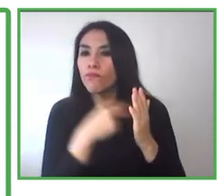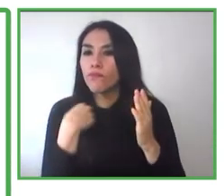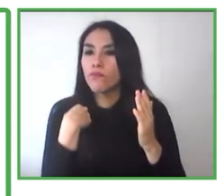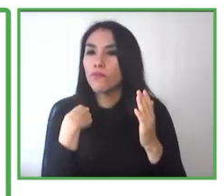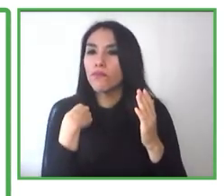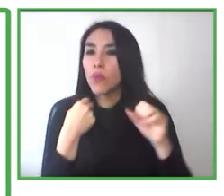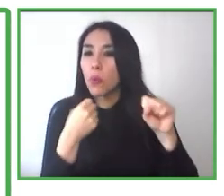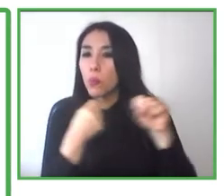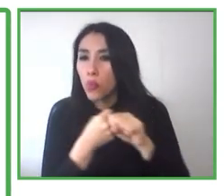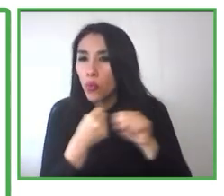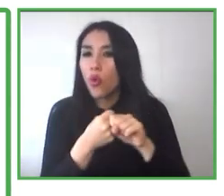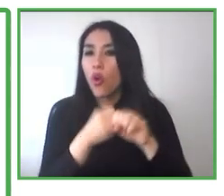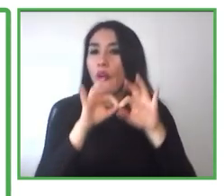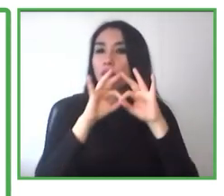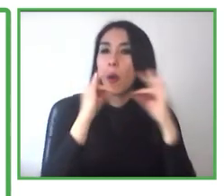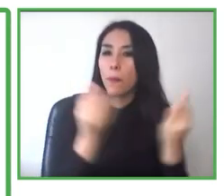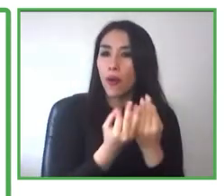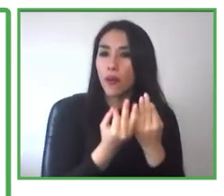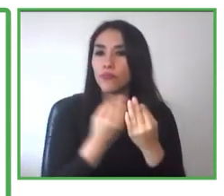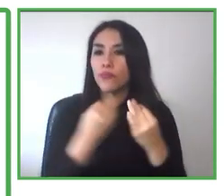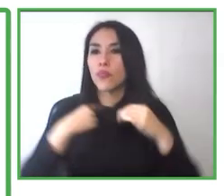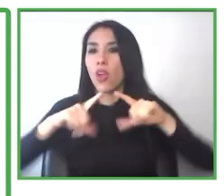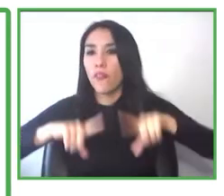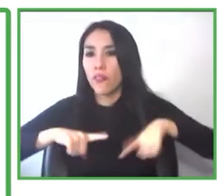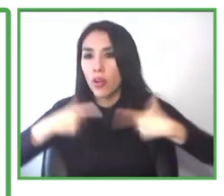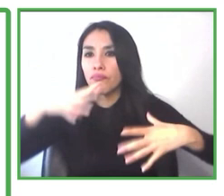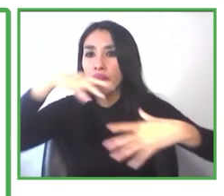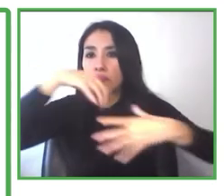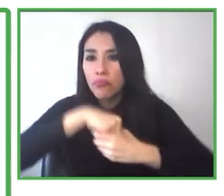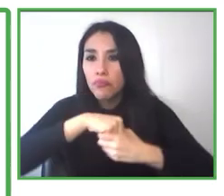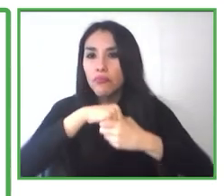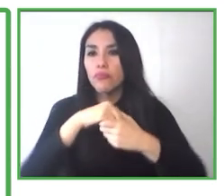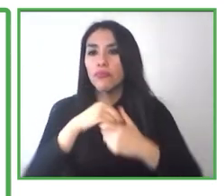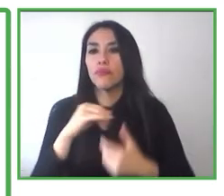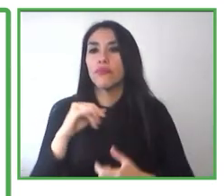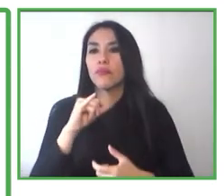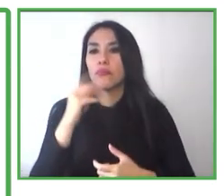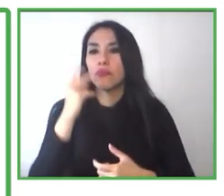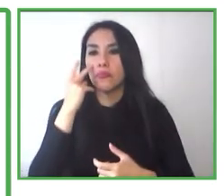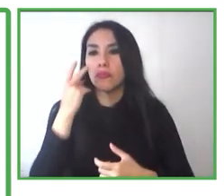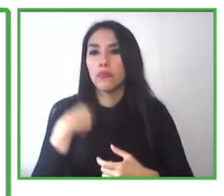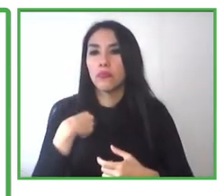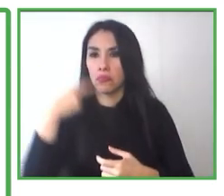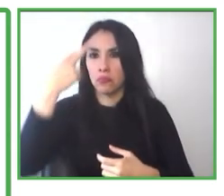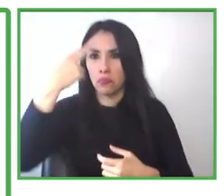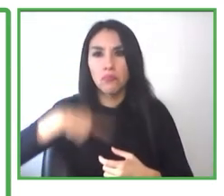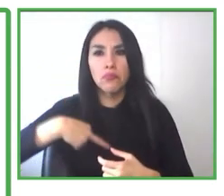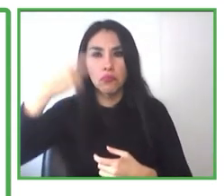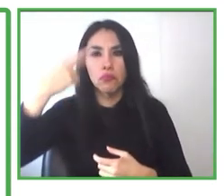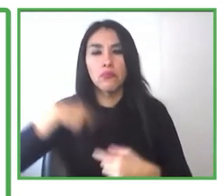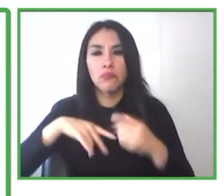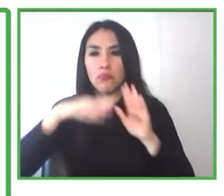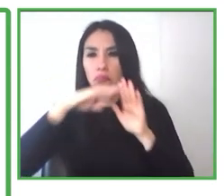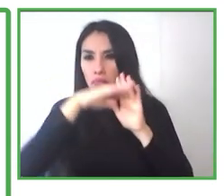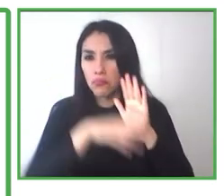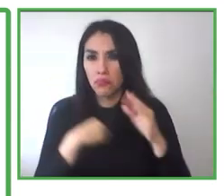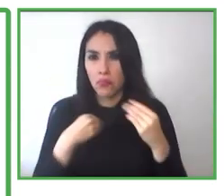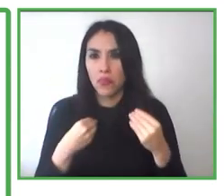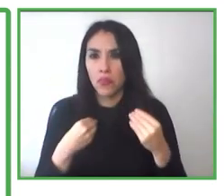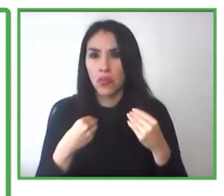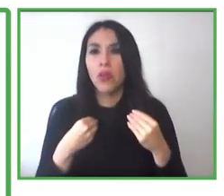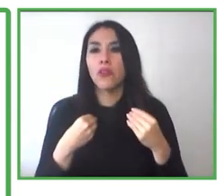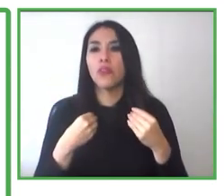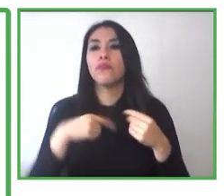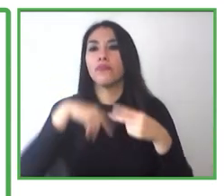Después de este primer contacto inicial, esta entrevista, en conjunto con la persona, llegamos a plantear el camino. ¿Cuál va a ser el camino para